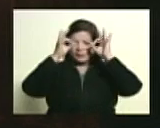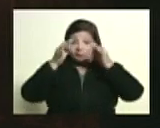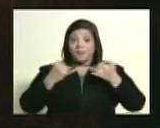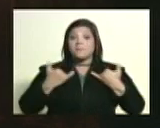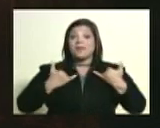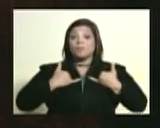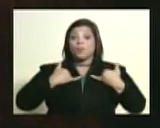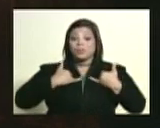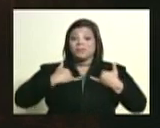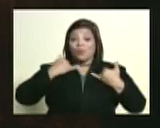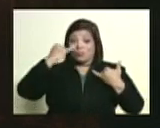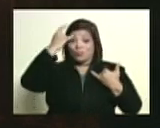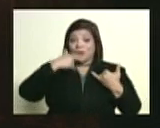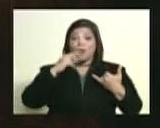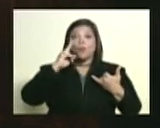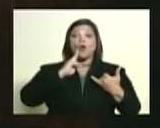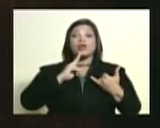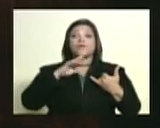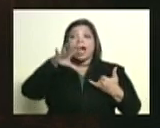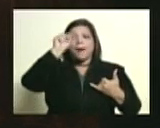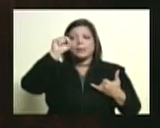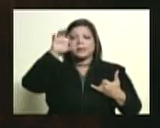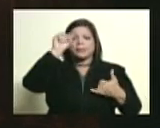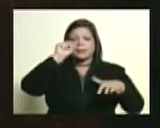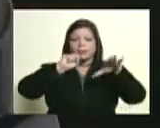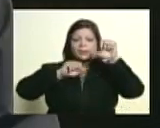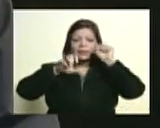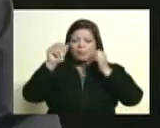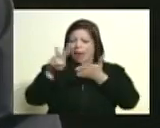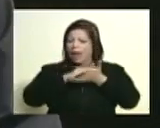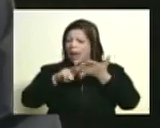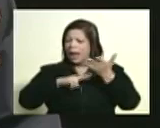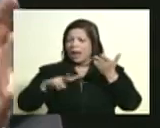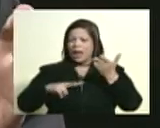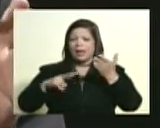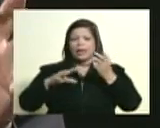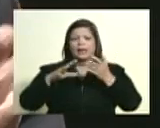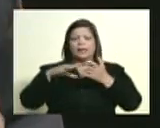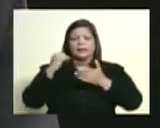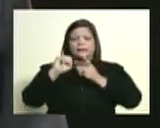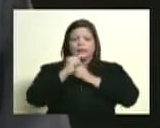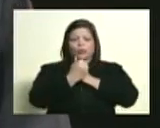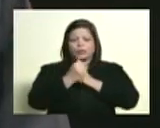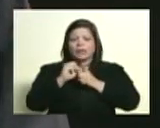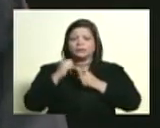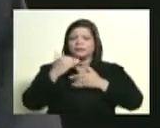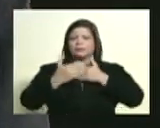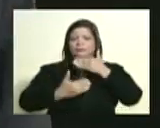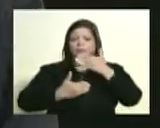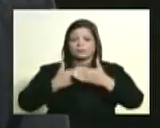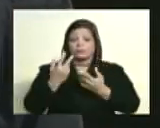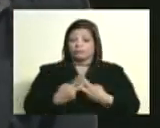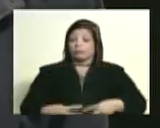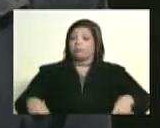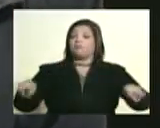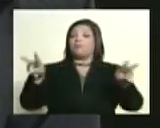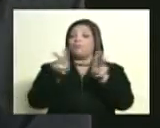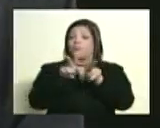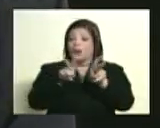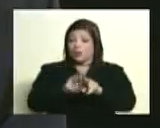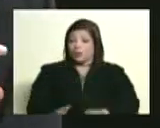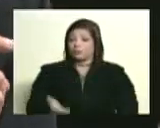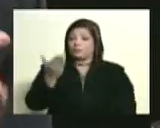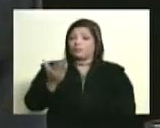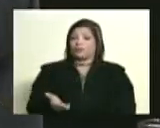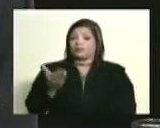figura que está aprendiendo de las circunstancias por eso tiene un enorme valor le da un enorme valor